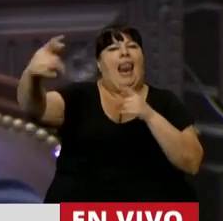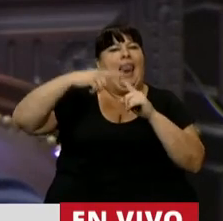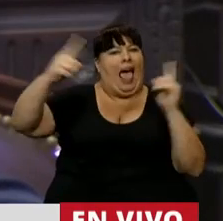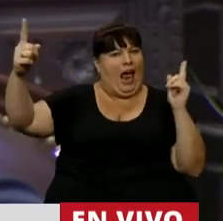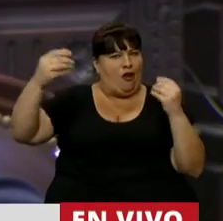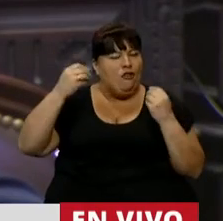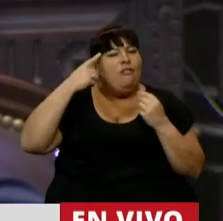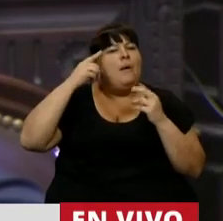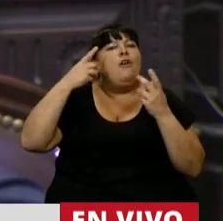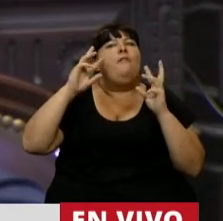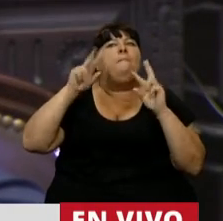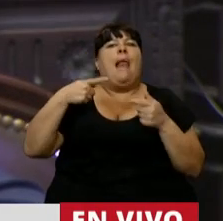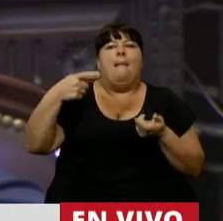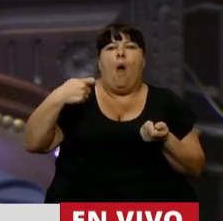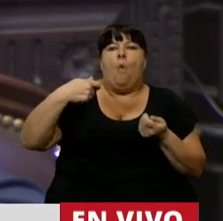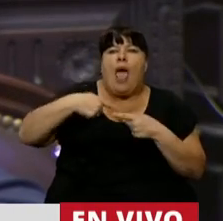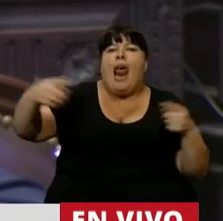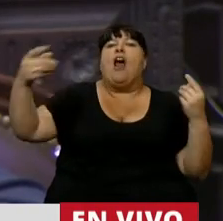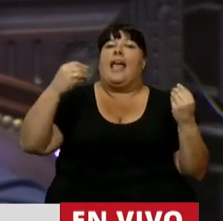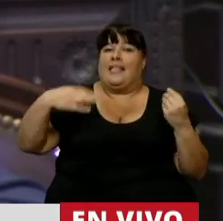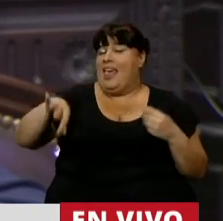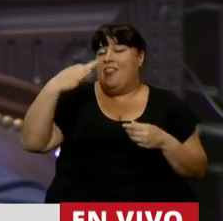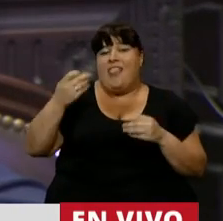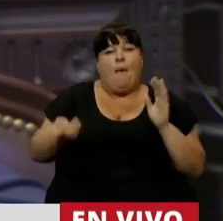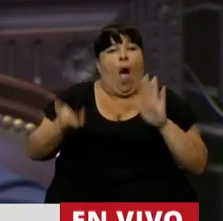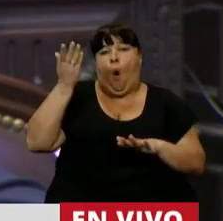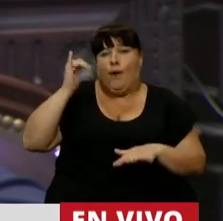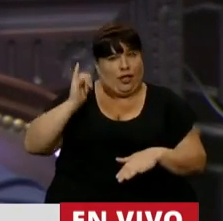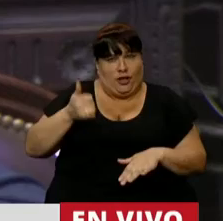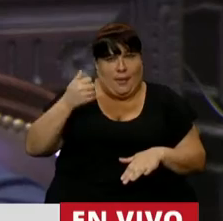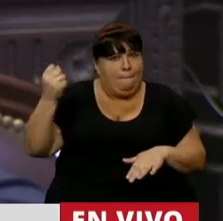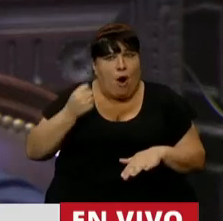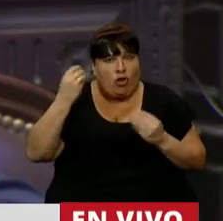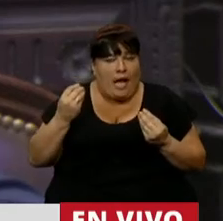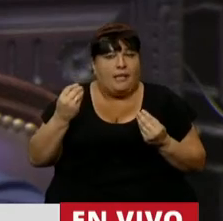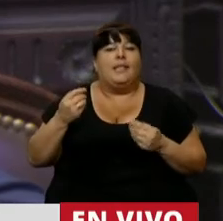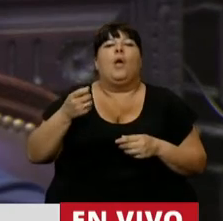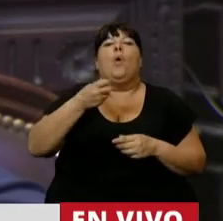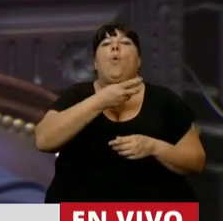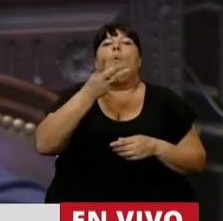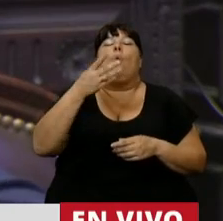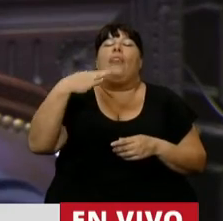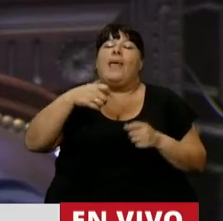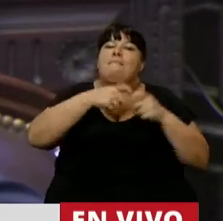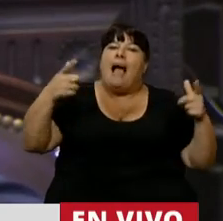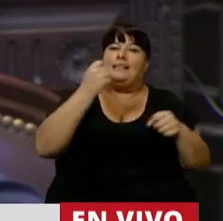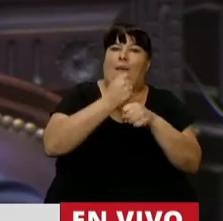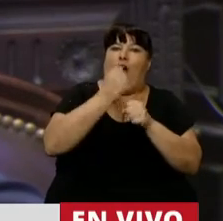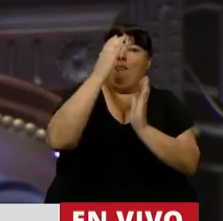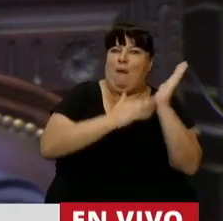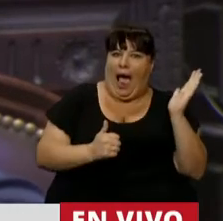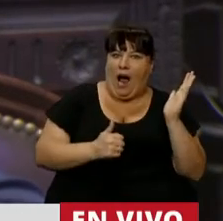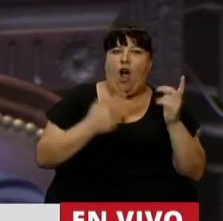sustentabilidad del sistema previsional significa un aumento significativo de la cantidad de empleo formal, significa una